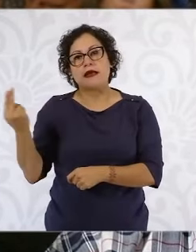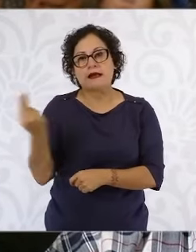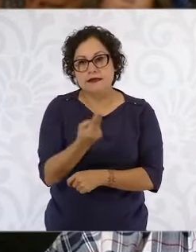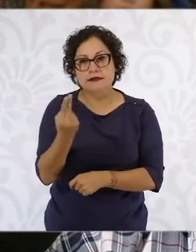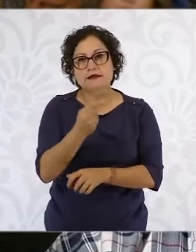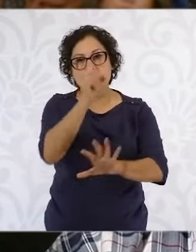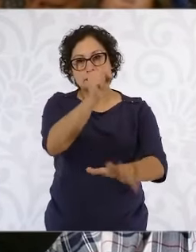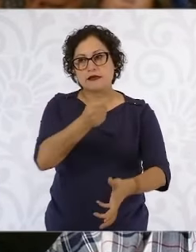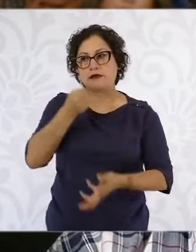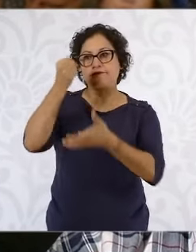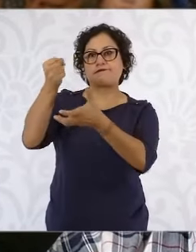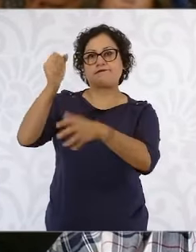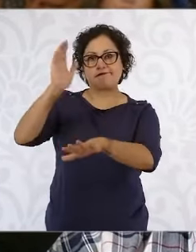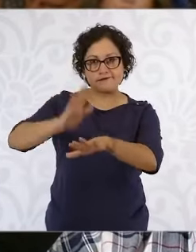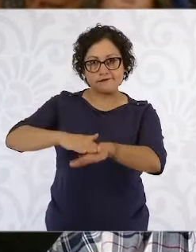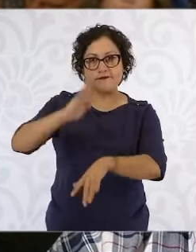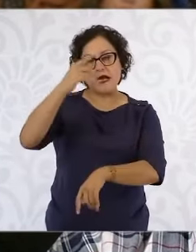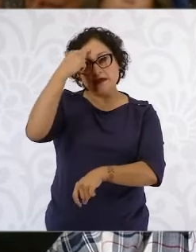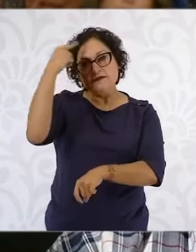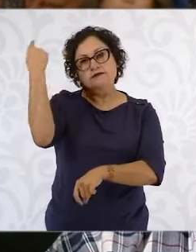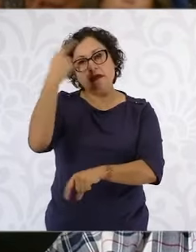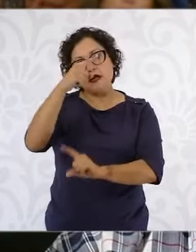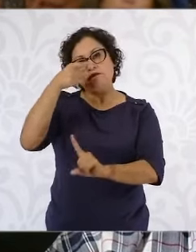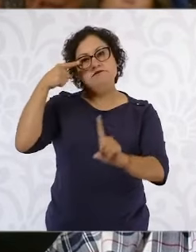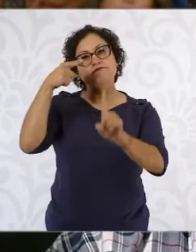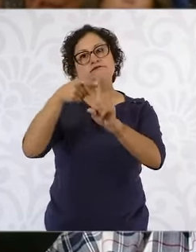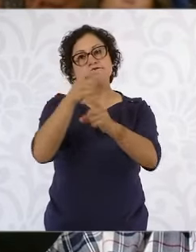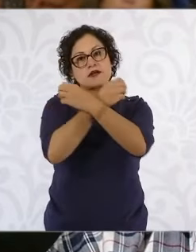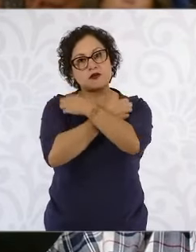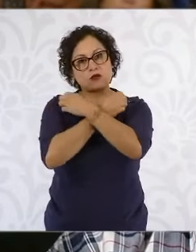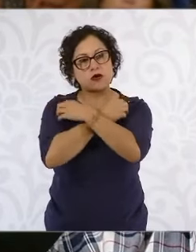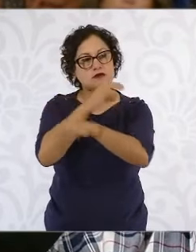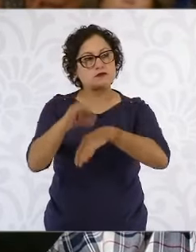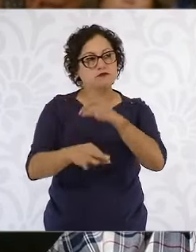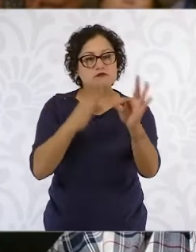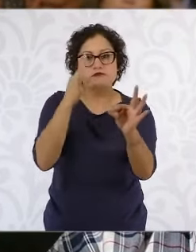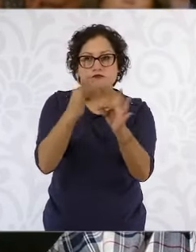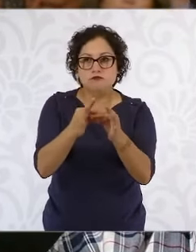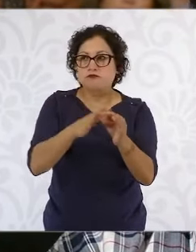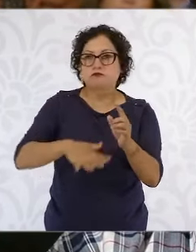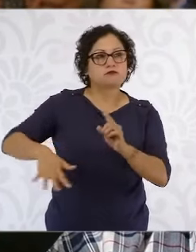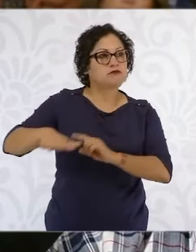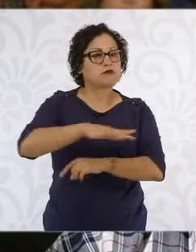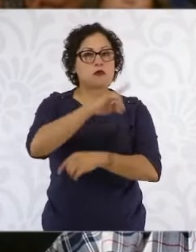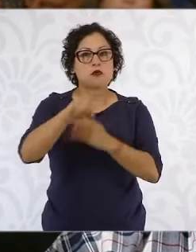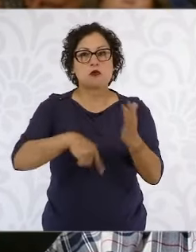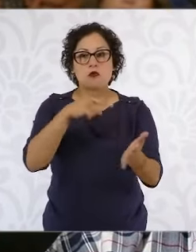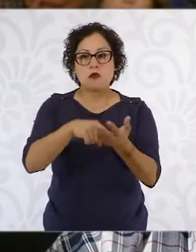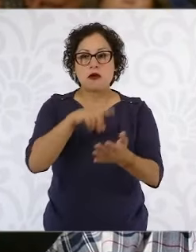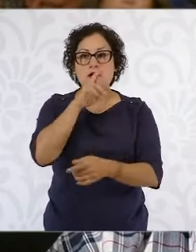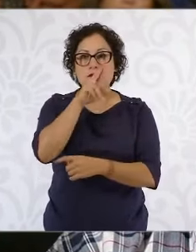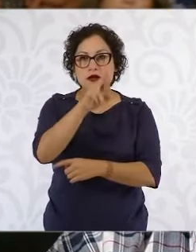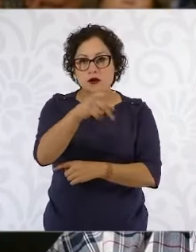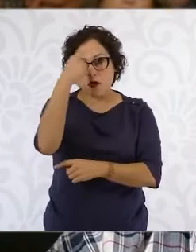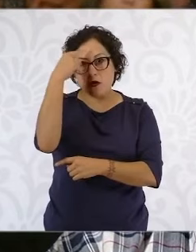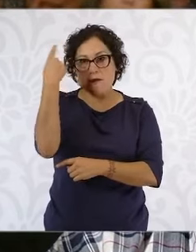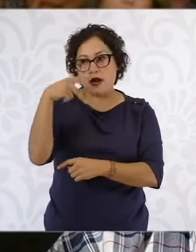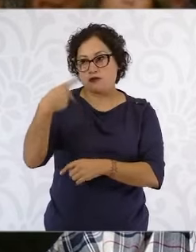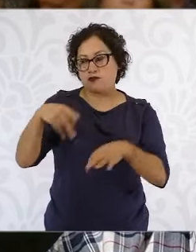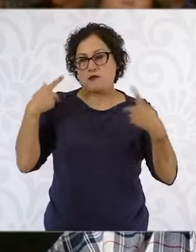garantizar la calidad educativa, instalaciones óptimas y condiciones laborales dignas para su personal.